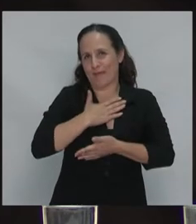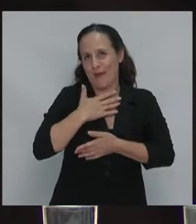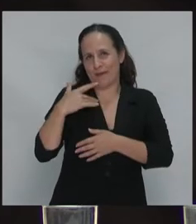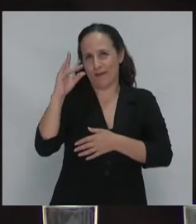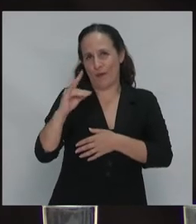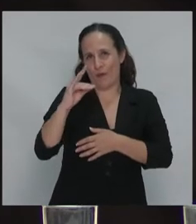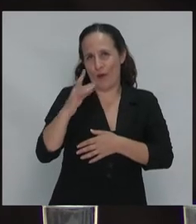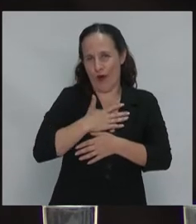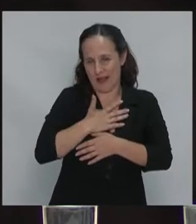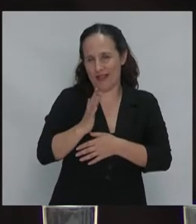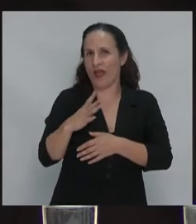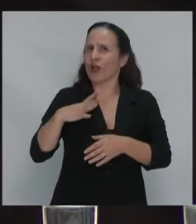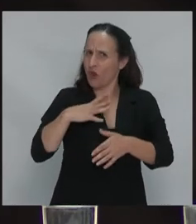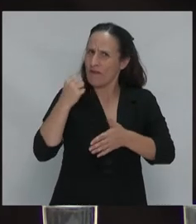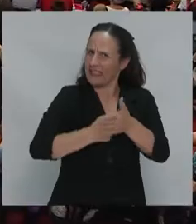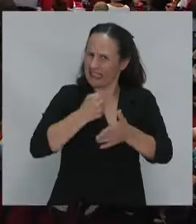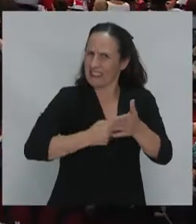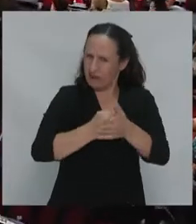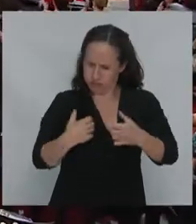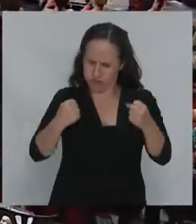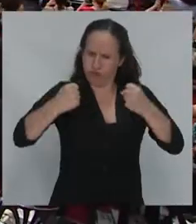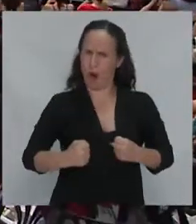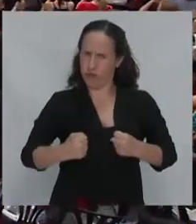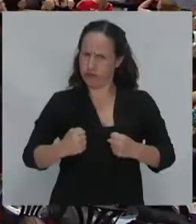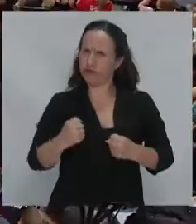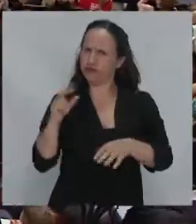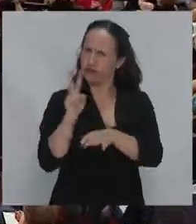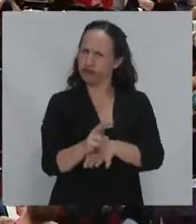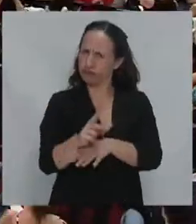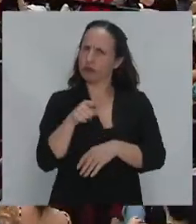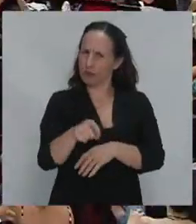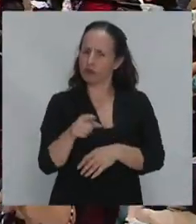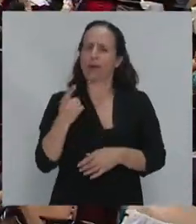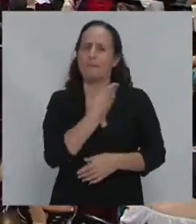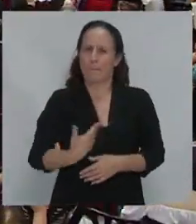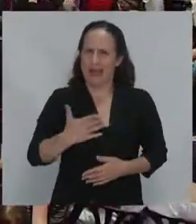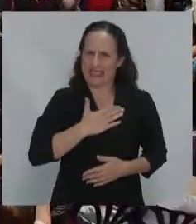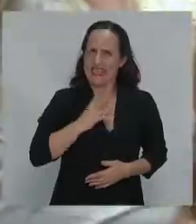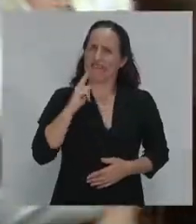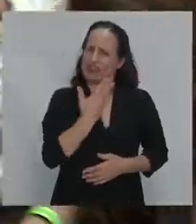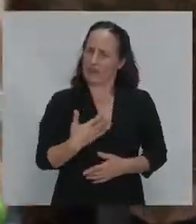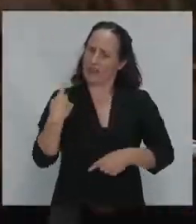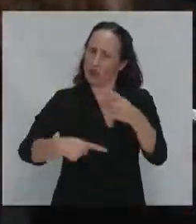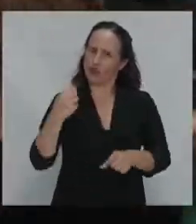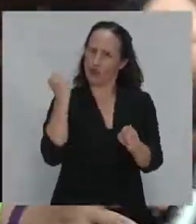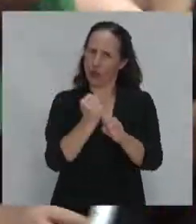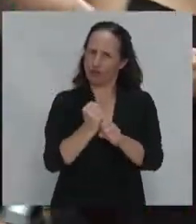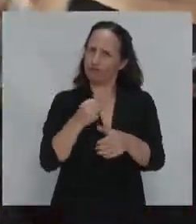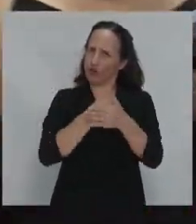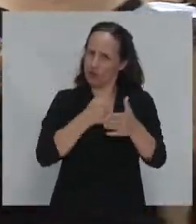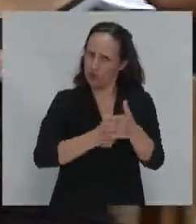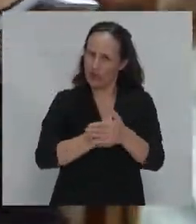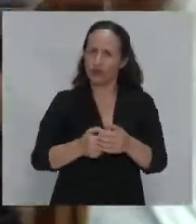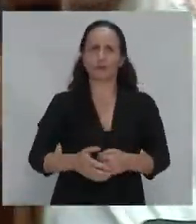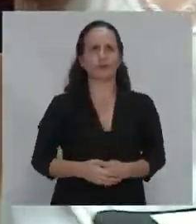todavía es una trinchera de lucha de nuestro presidente y nuestro vicepresidente muchas muchas gracias